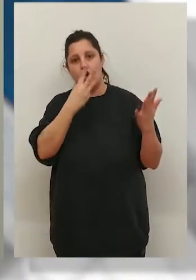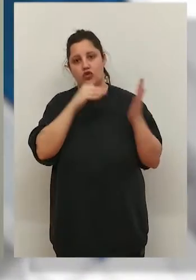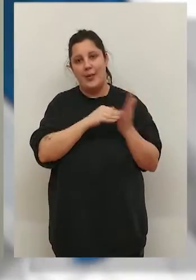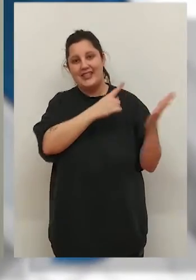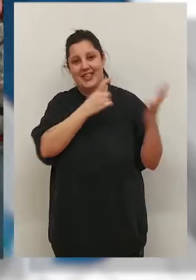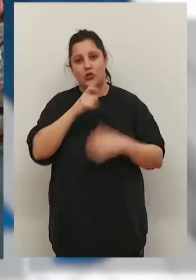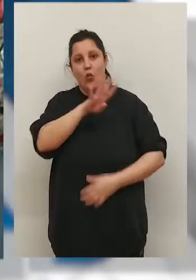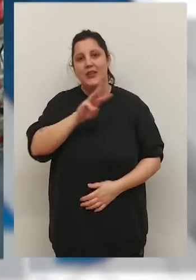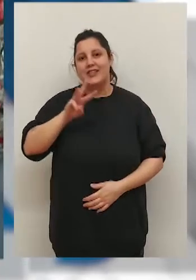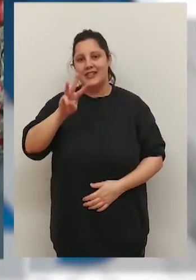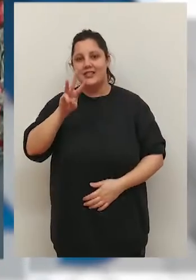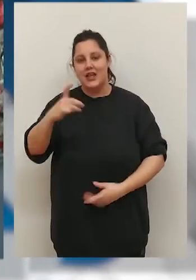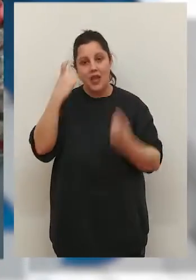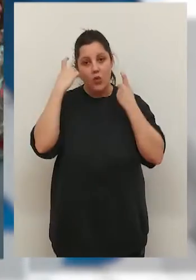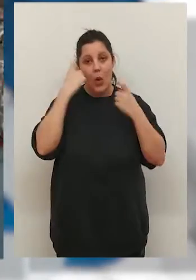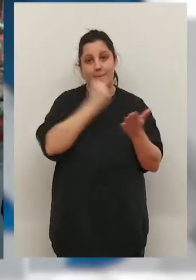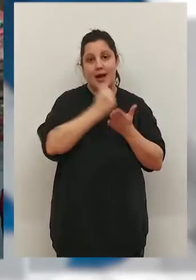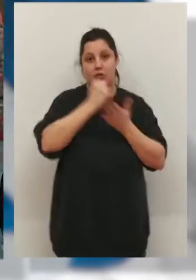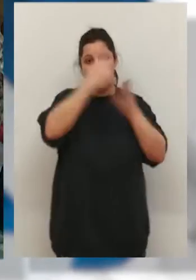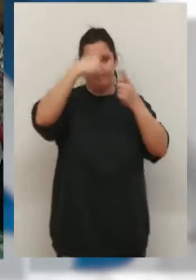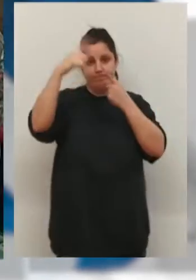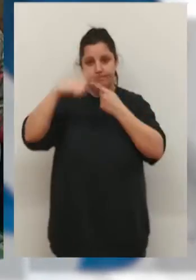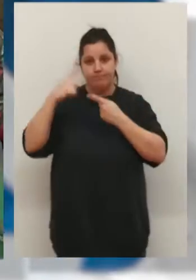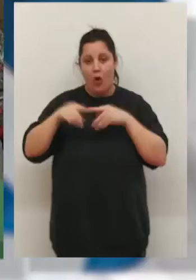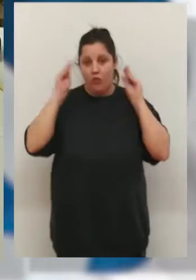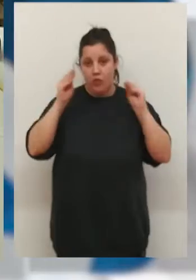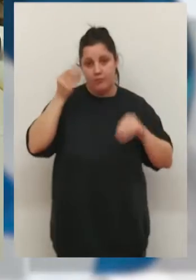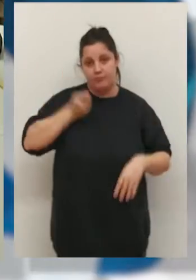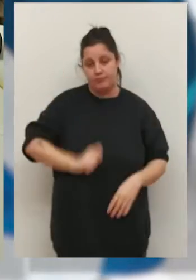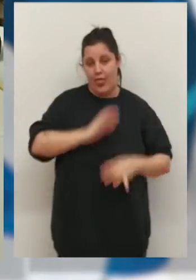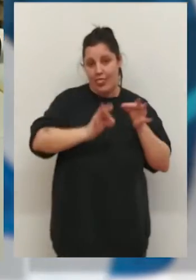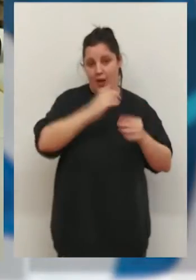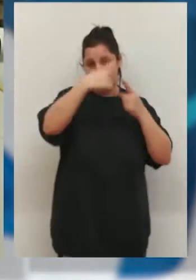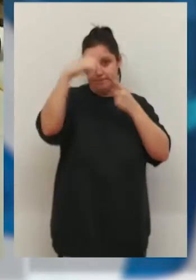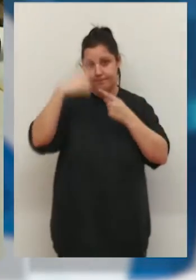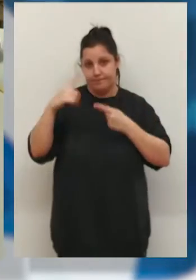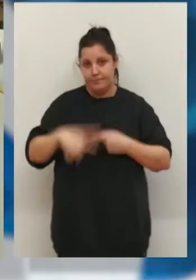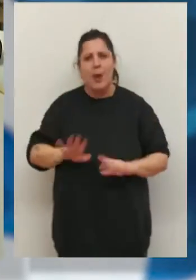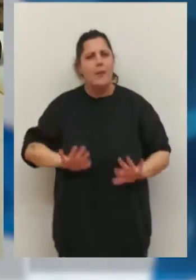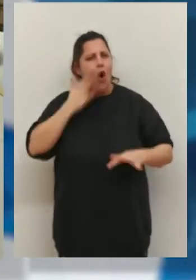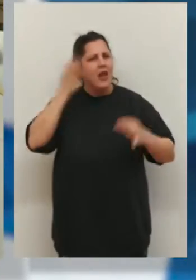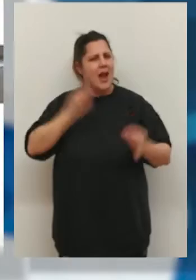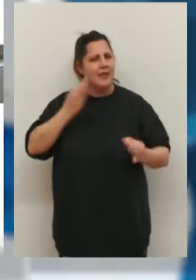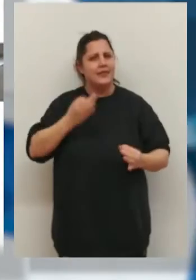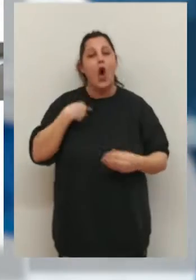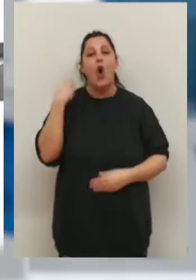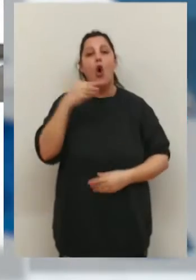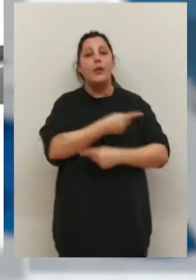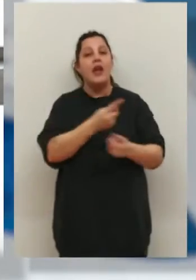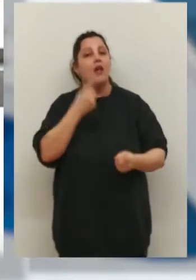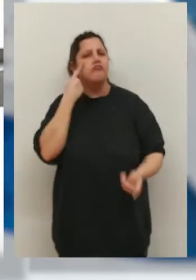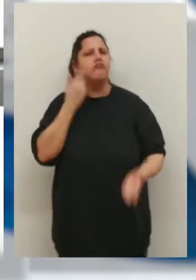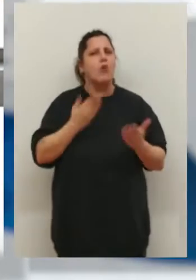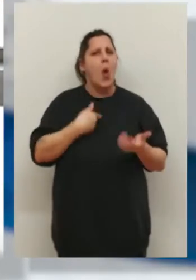Estamos en los 8.643 alumnos matriculados en las diferentes formaciones profesionales. Pero realmente, ¿qué es lo que